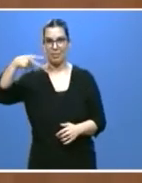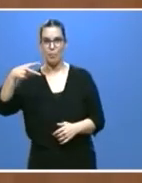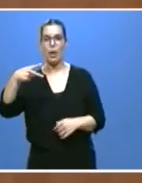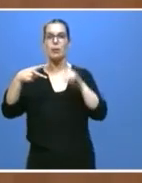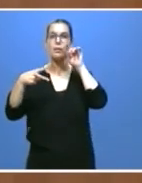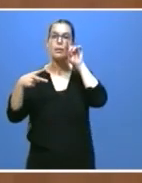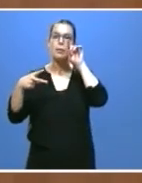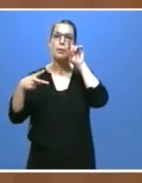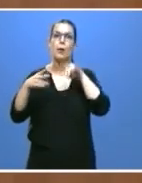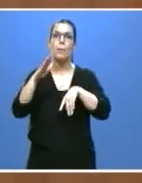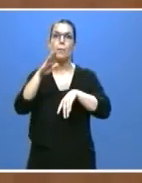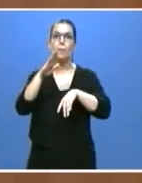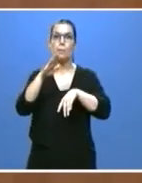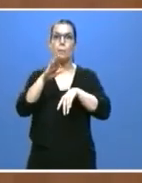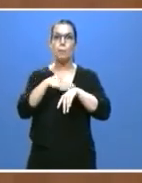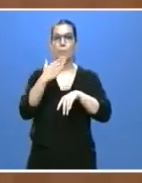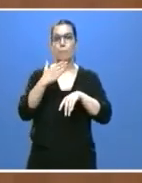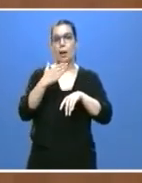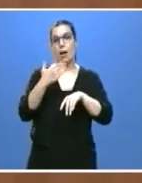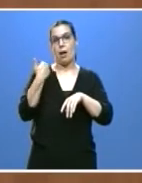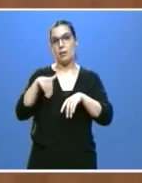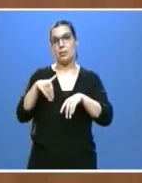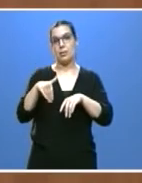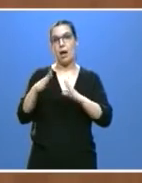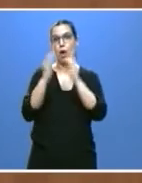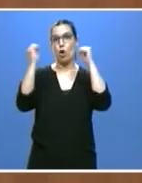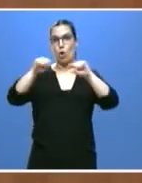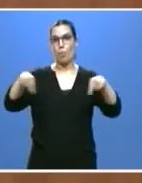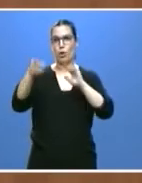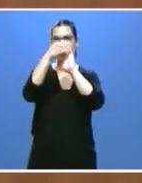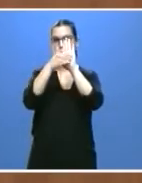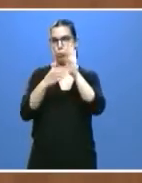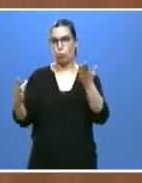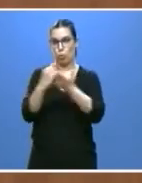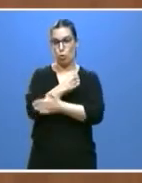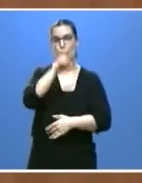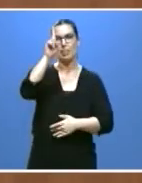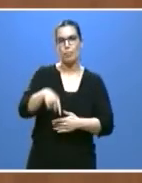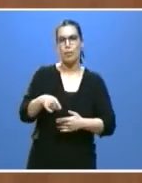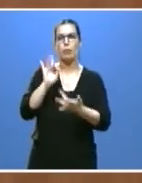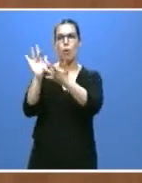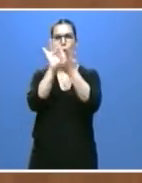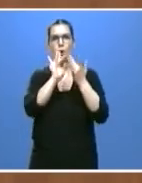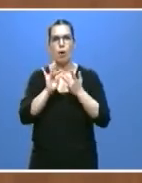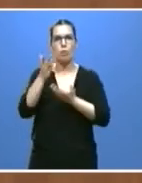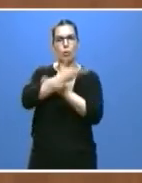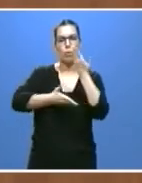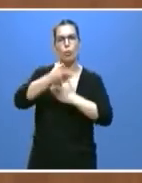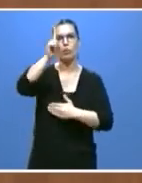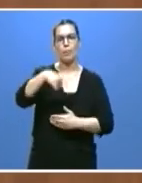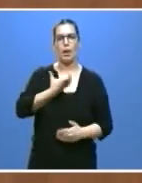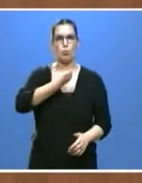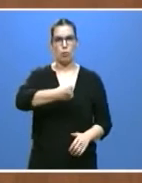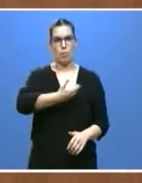círculo de convenios de colaboración y por supuesto interlocución y cooperación con nuestras entidades locales